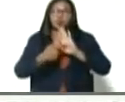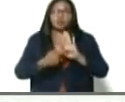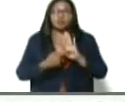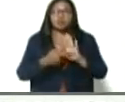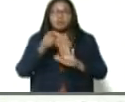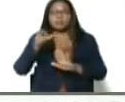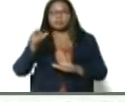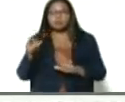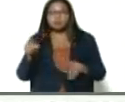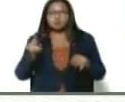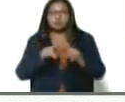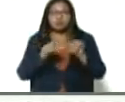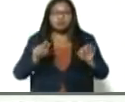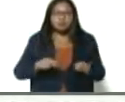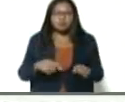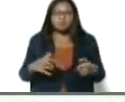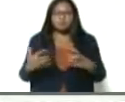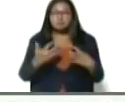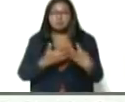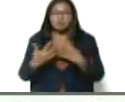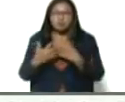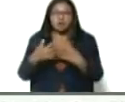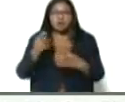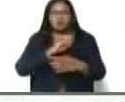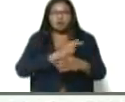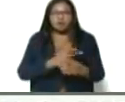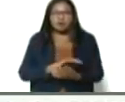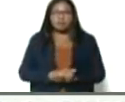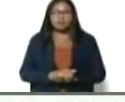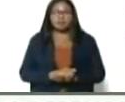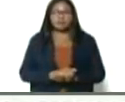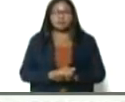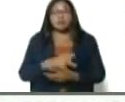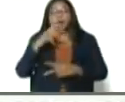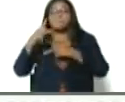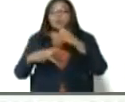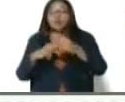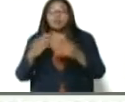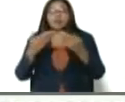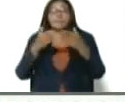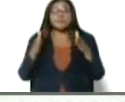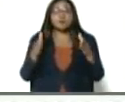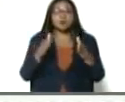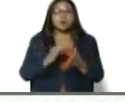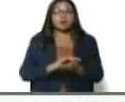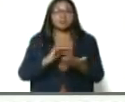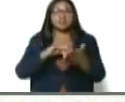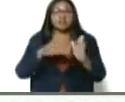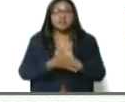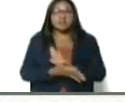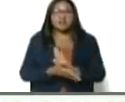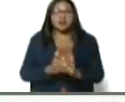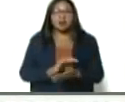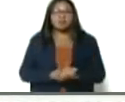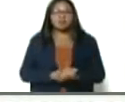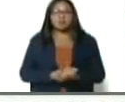especies menores como rubro de guerra y la coherencia en la política pública, que es lo que ha permitido que el incremento